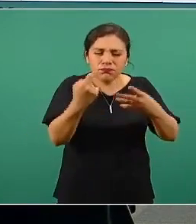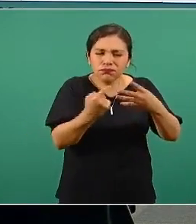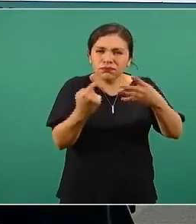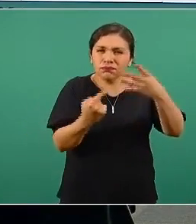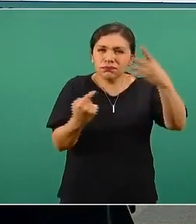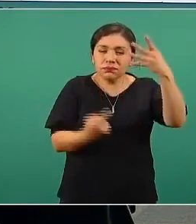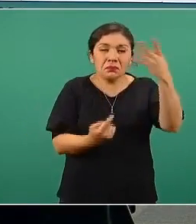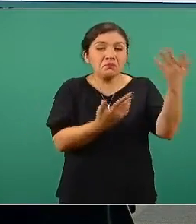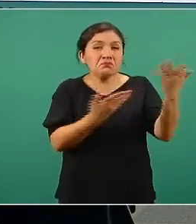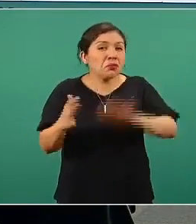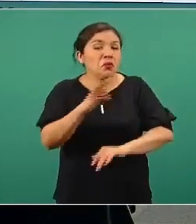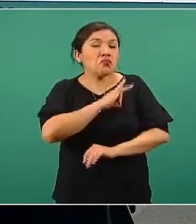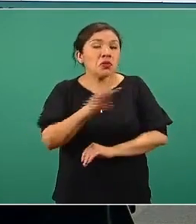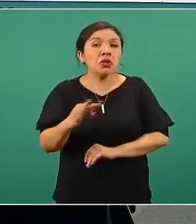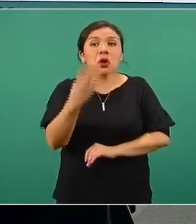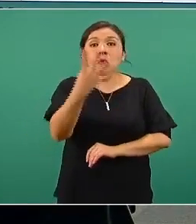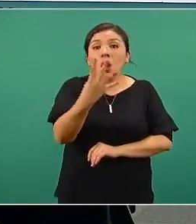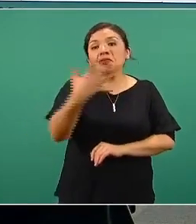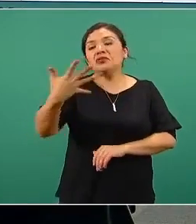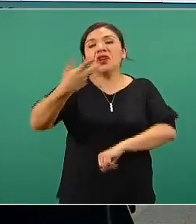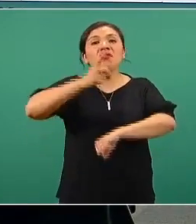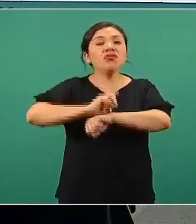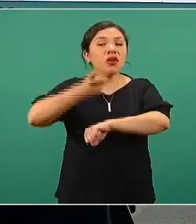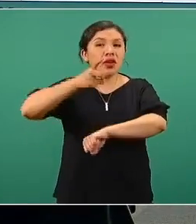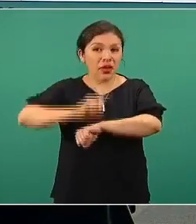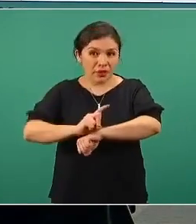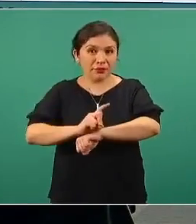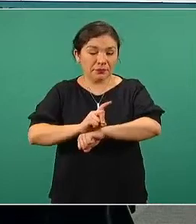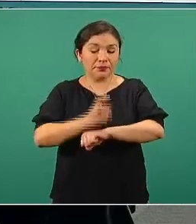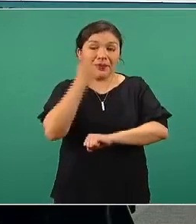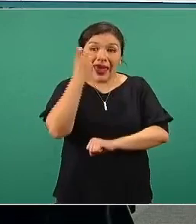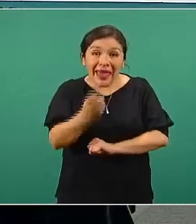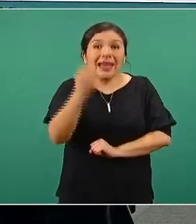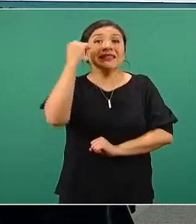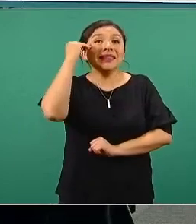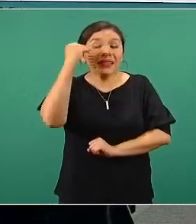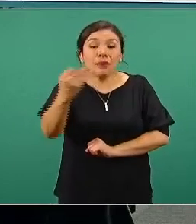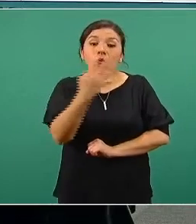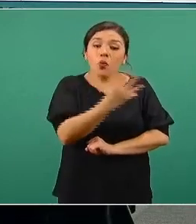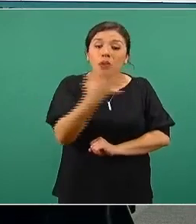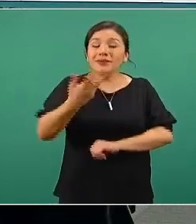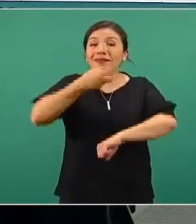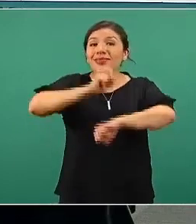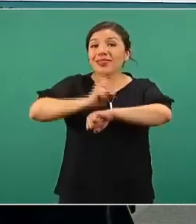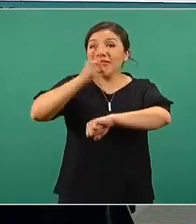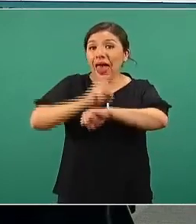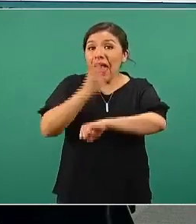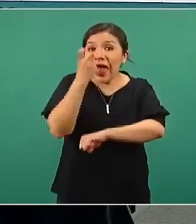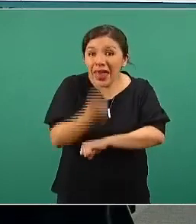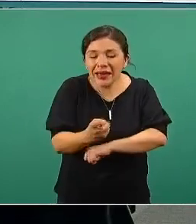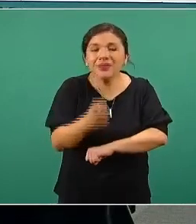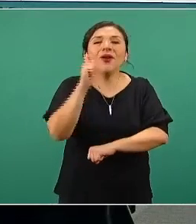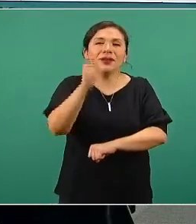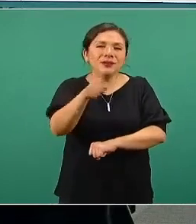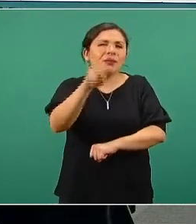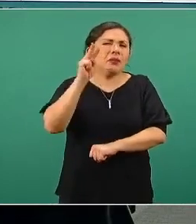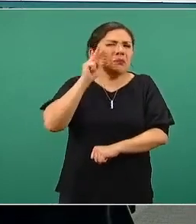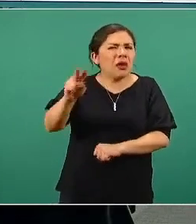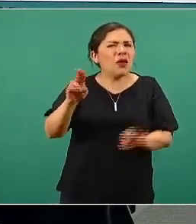es en promedio de cuatro a cinco días. Ese es el tiempo en el que esa diferencia